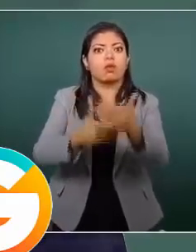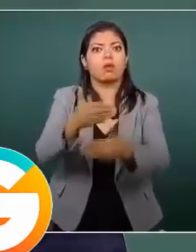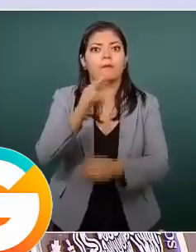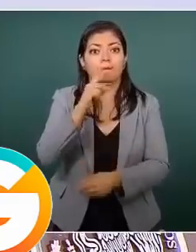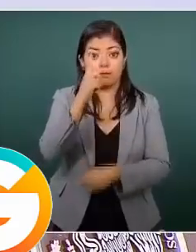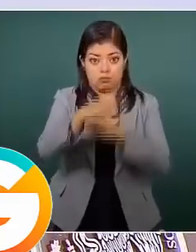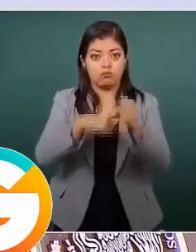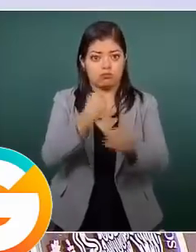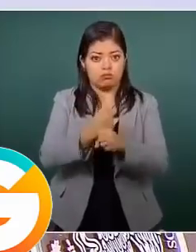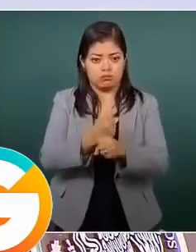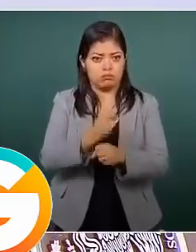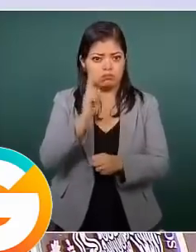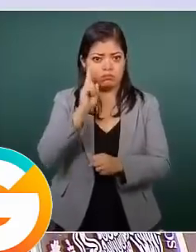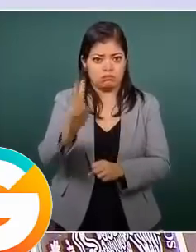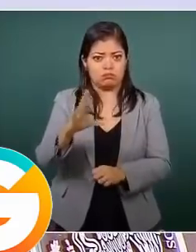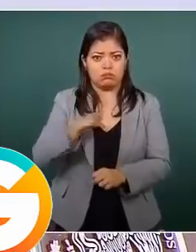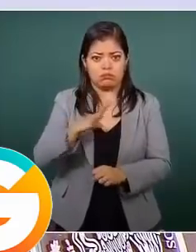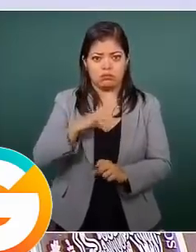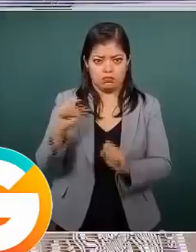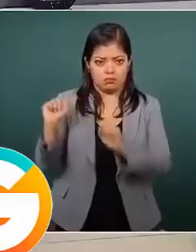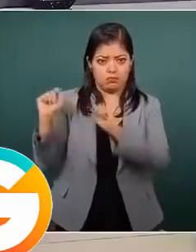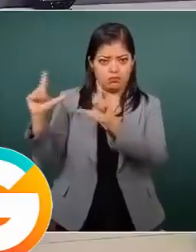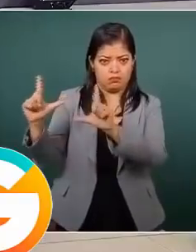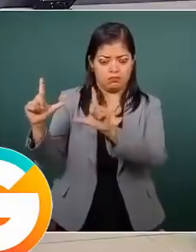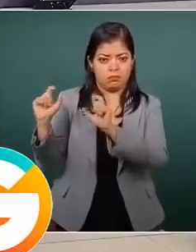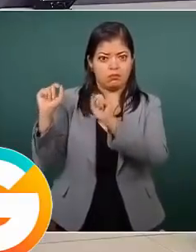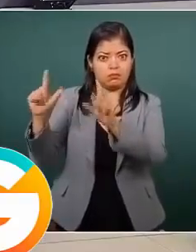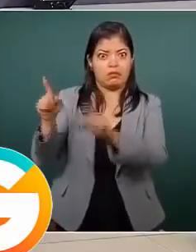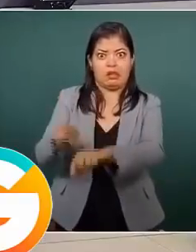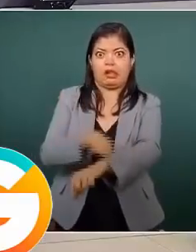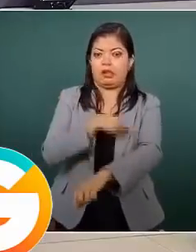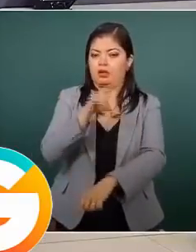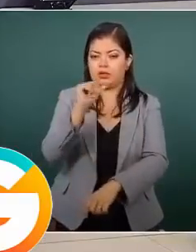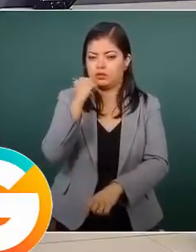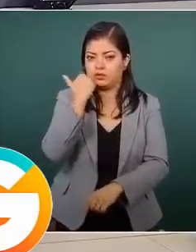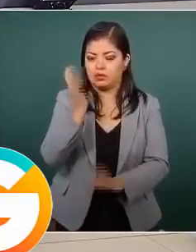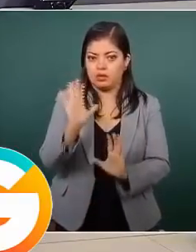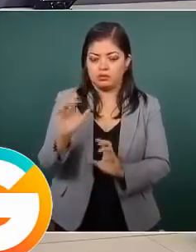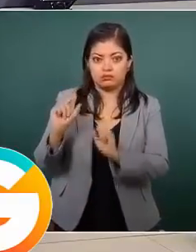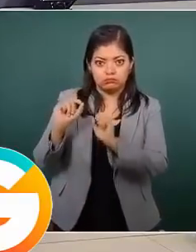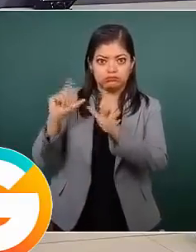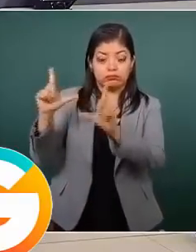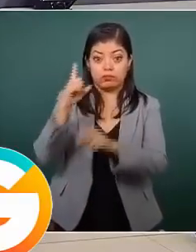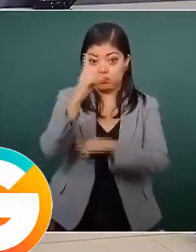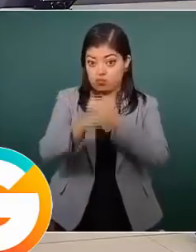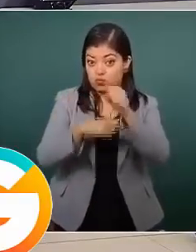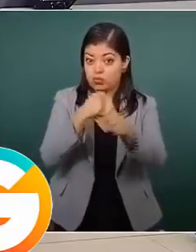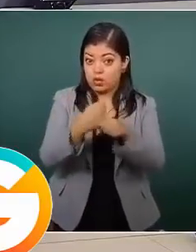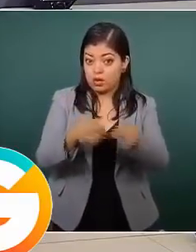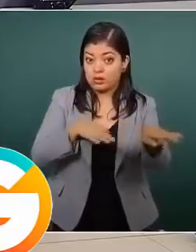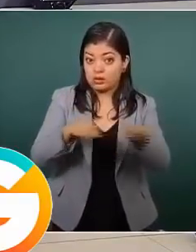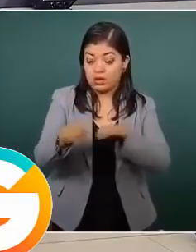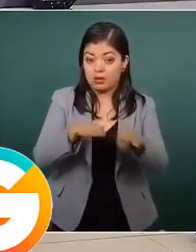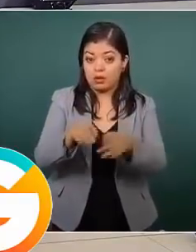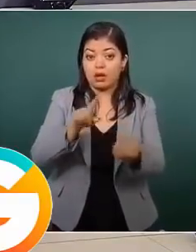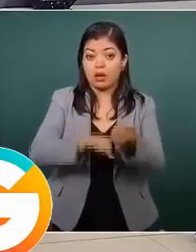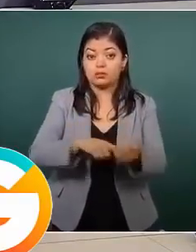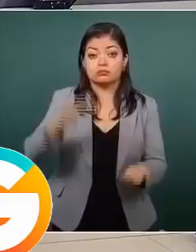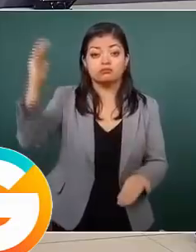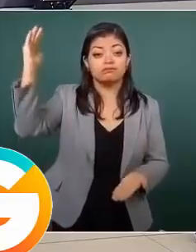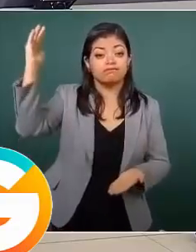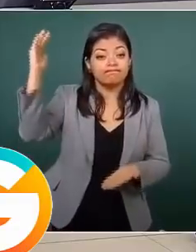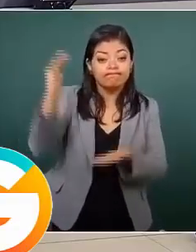tenemos aquí un par de láminas nada más, para no extenderme ya de más. En un año de trabajo, logramos reducir